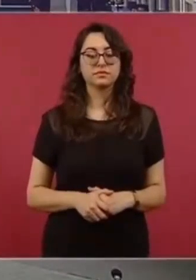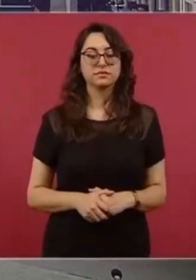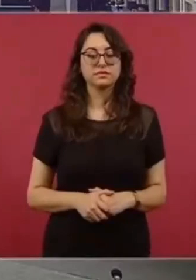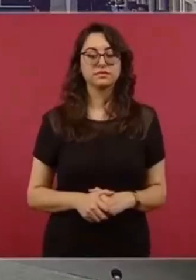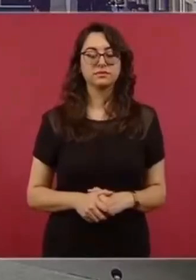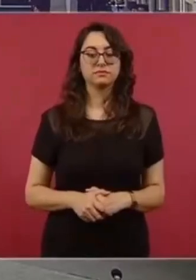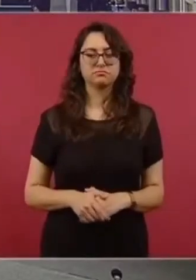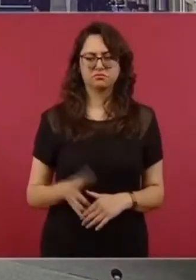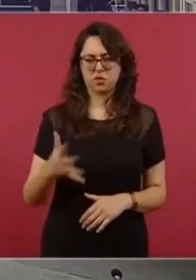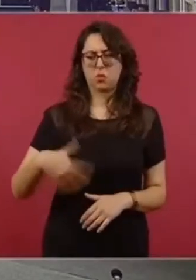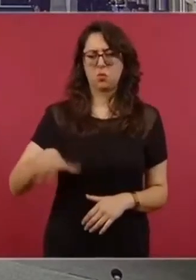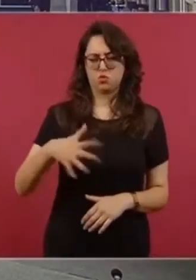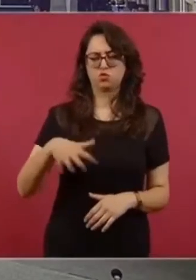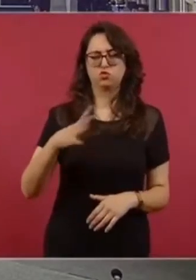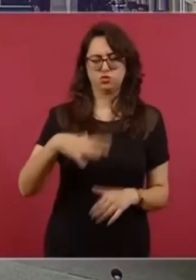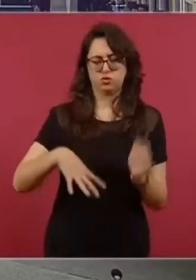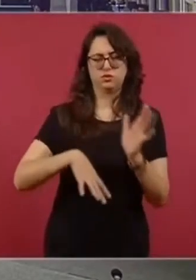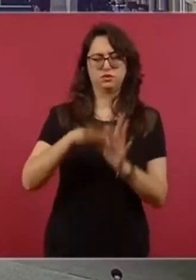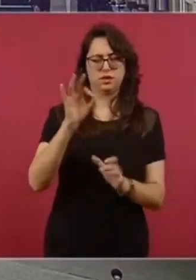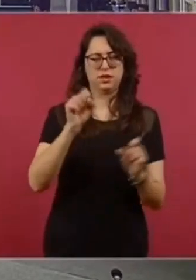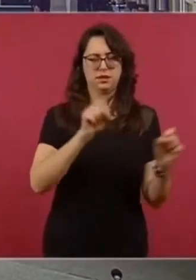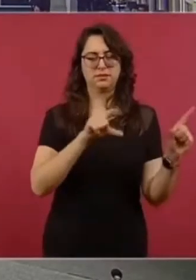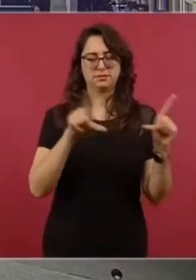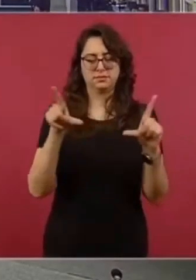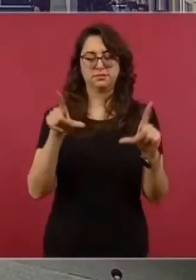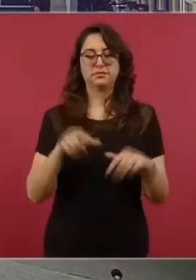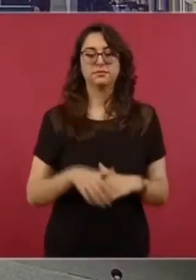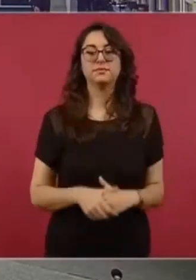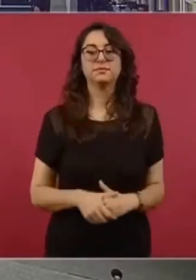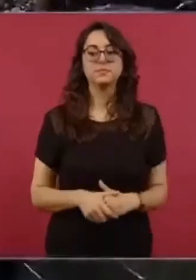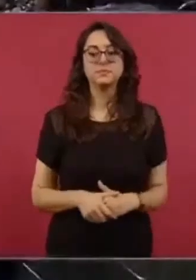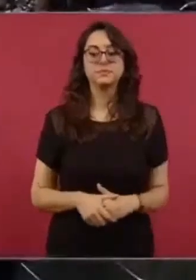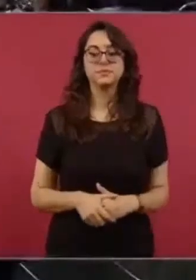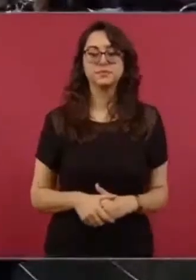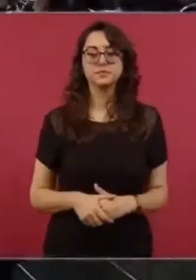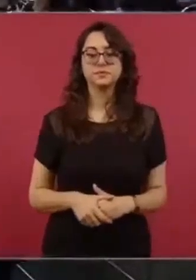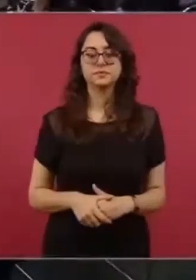A ver si tenemos la resolución. Claro que vamos